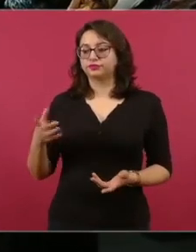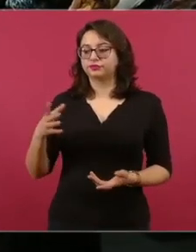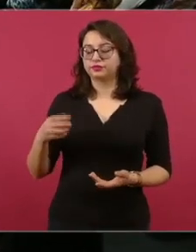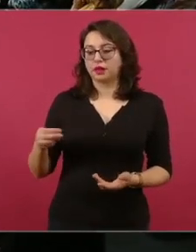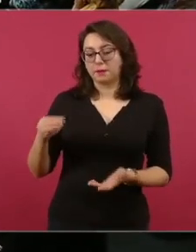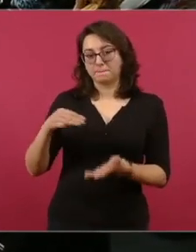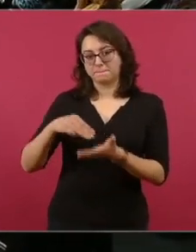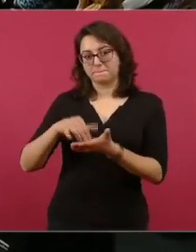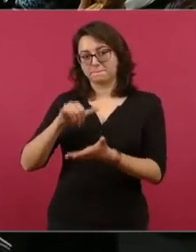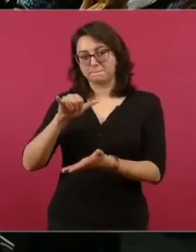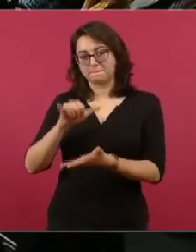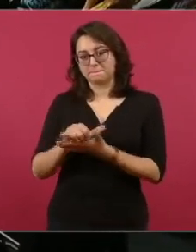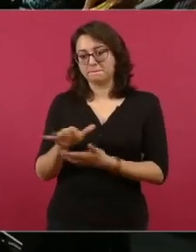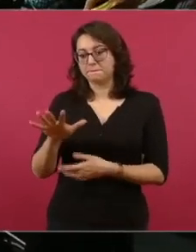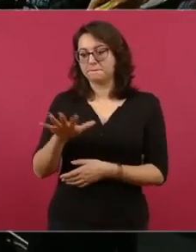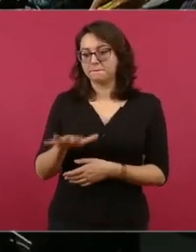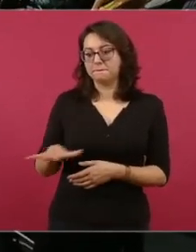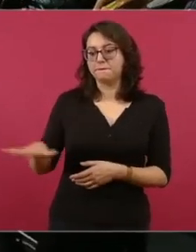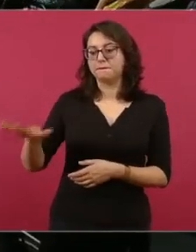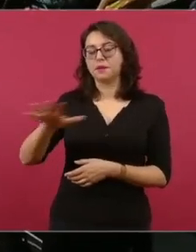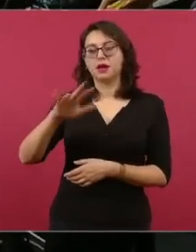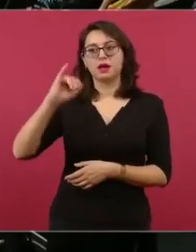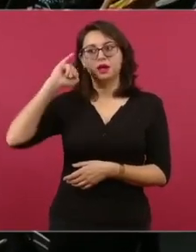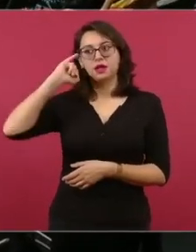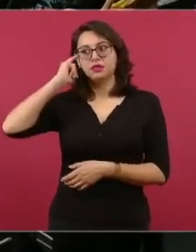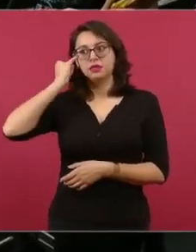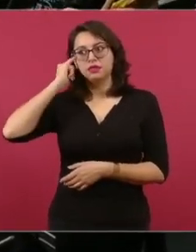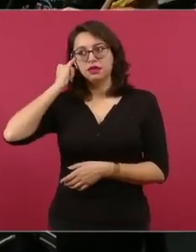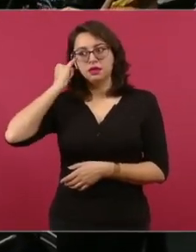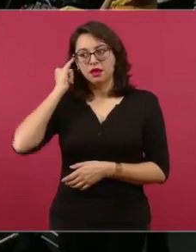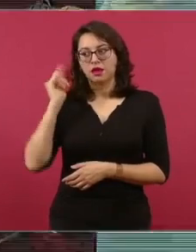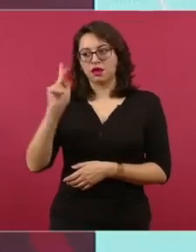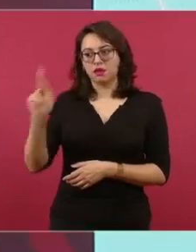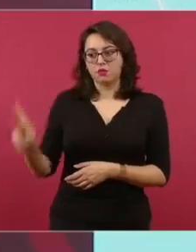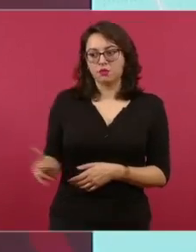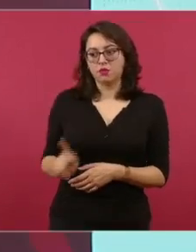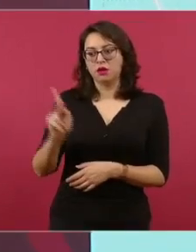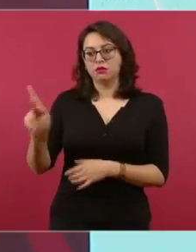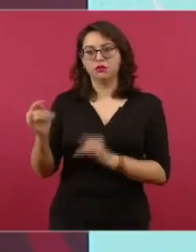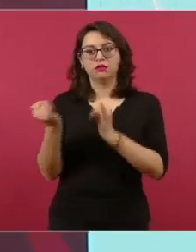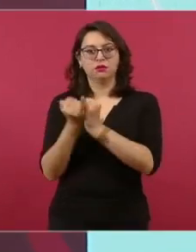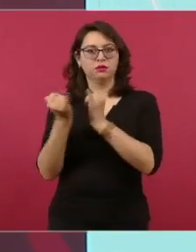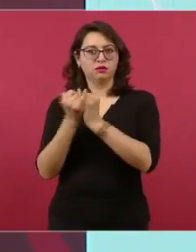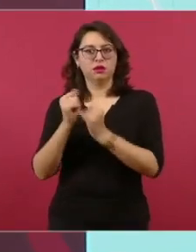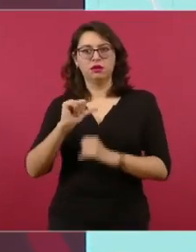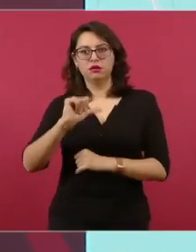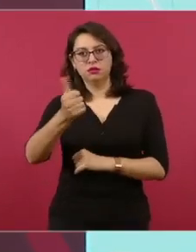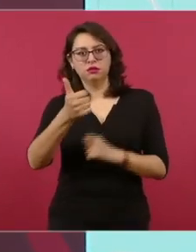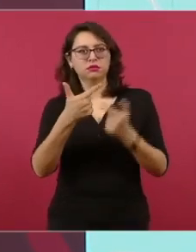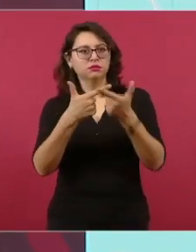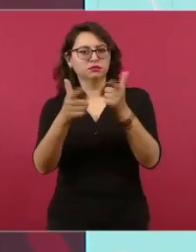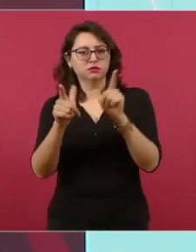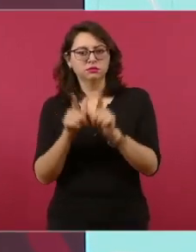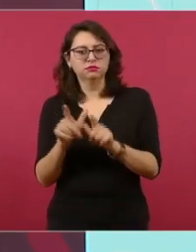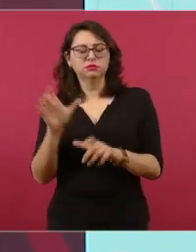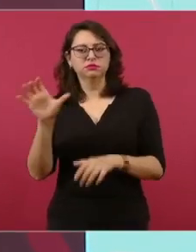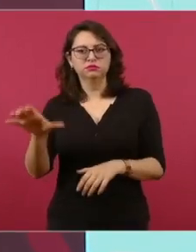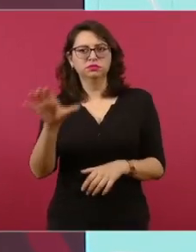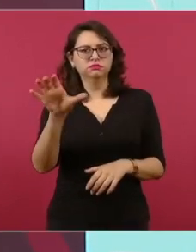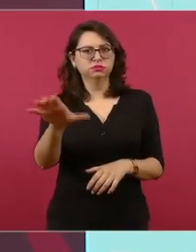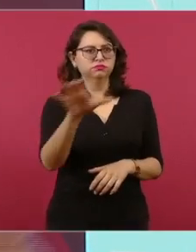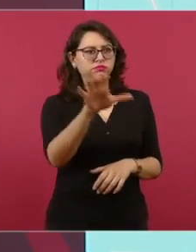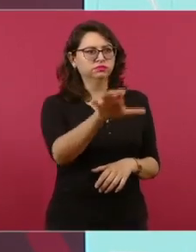de muchos pueblos originarios es la historia de la represión, del exterminio